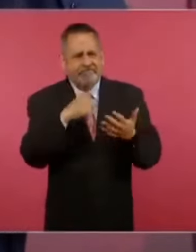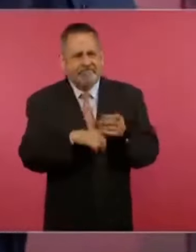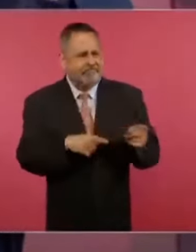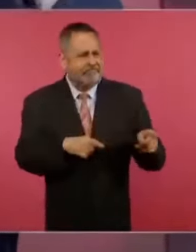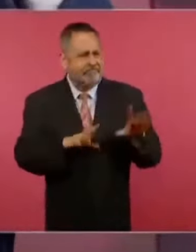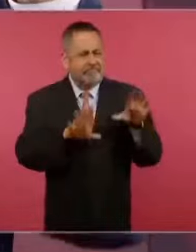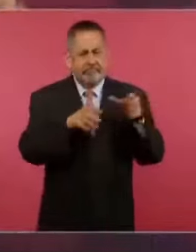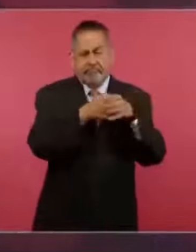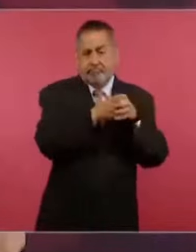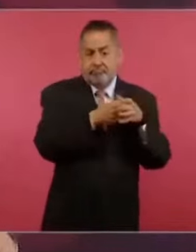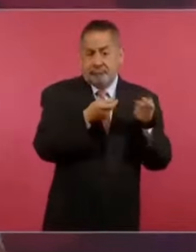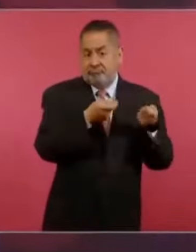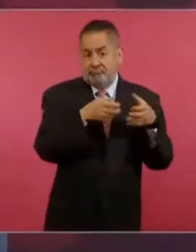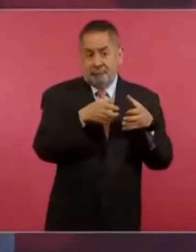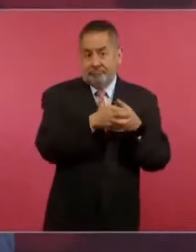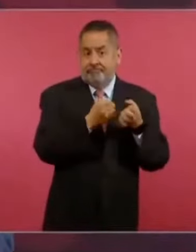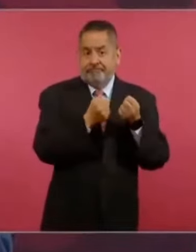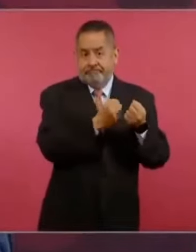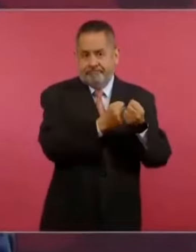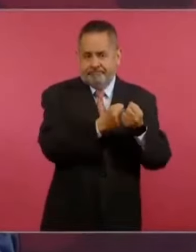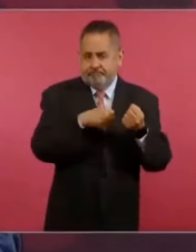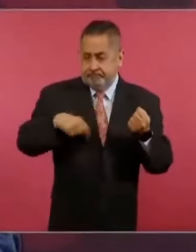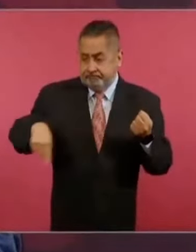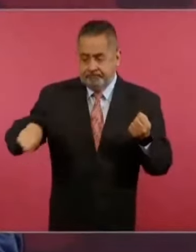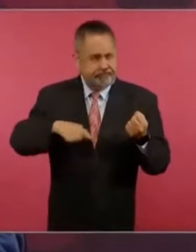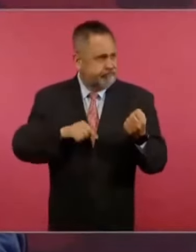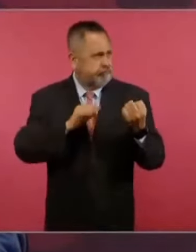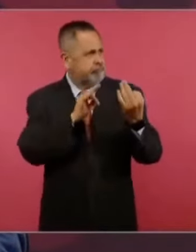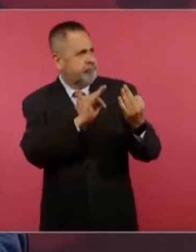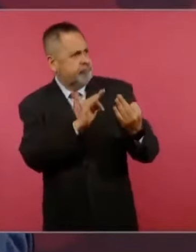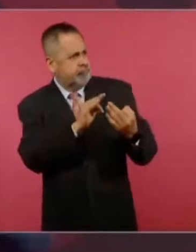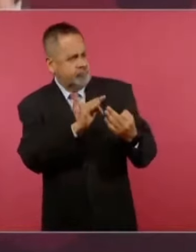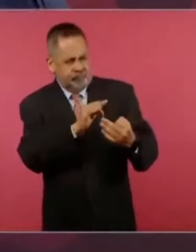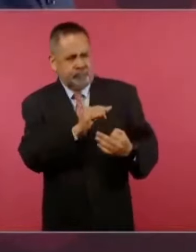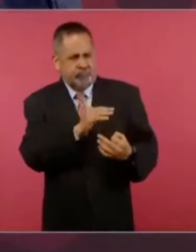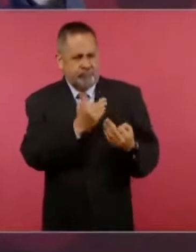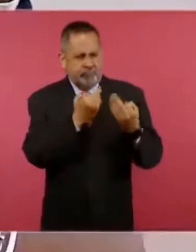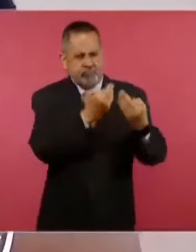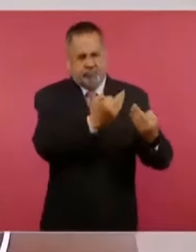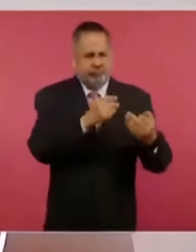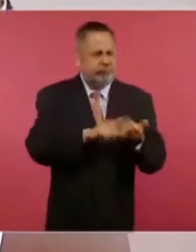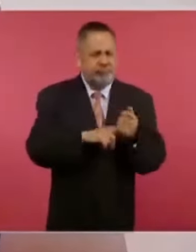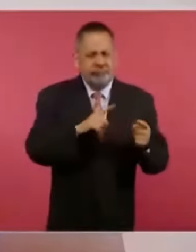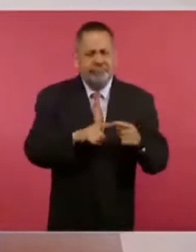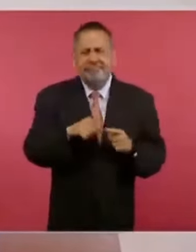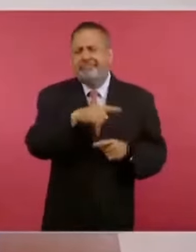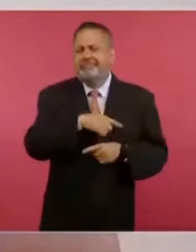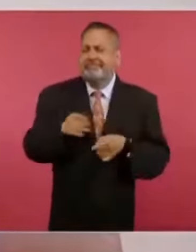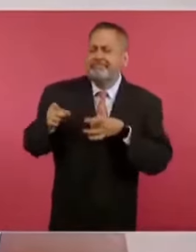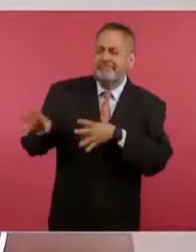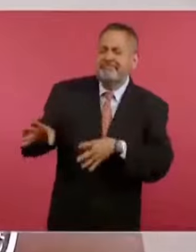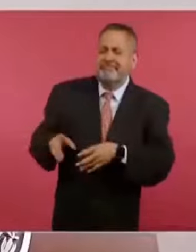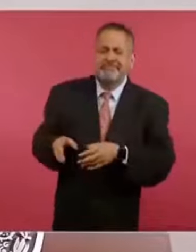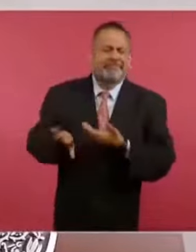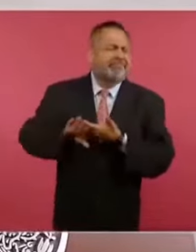oligarquías, a clasistas, a racistas,